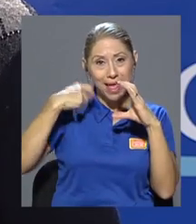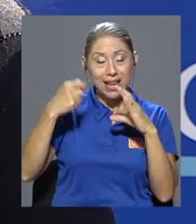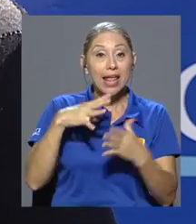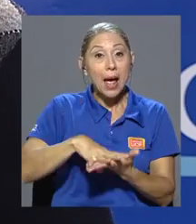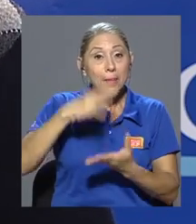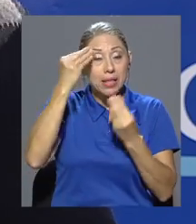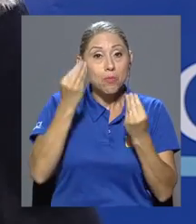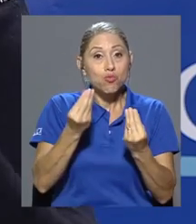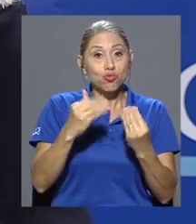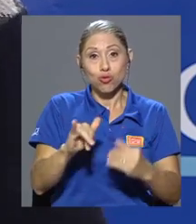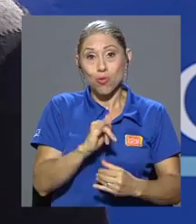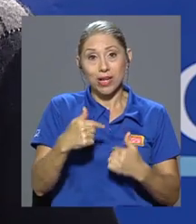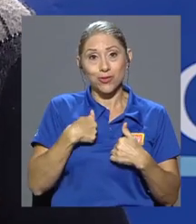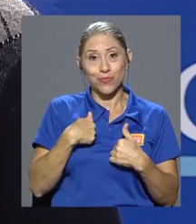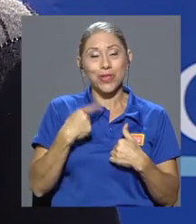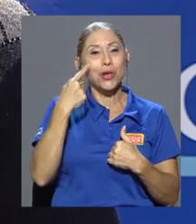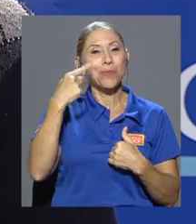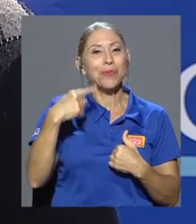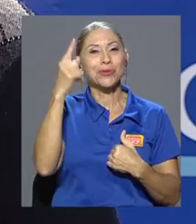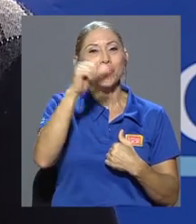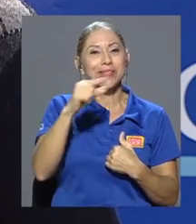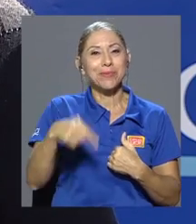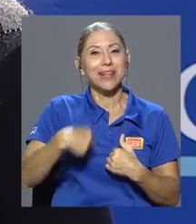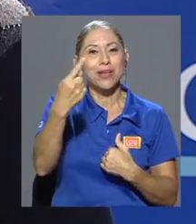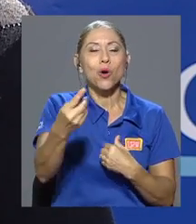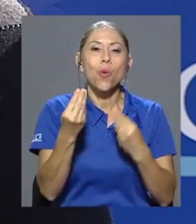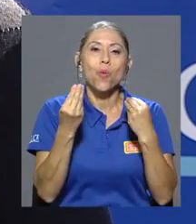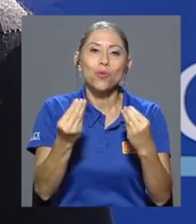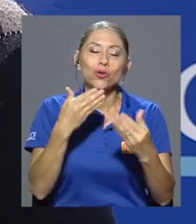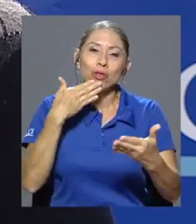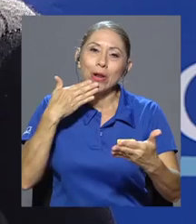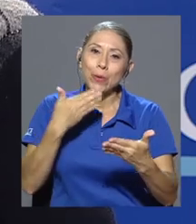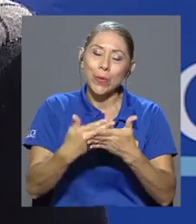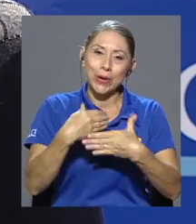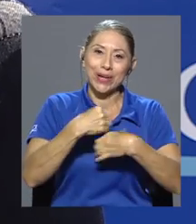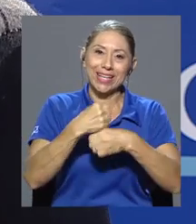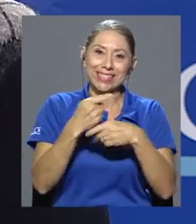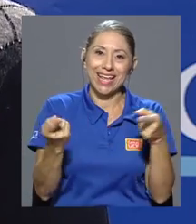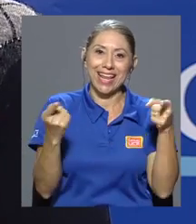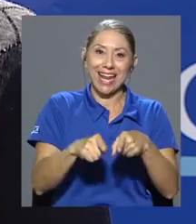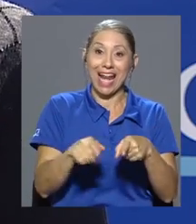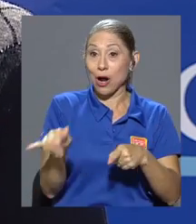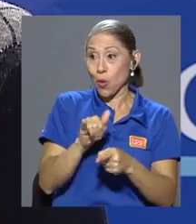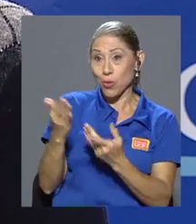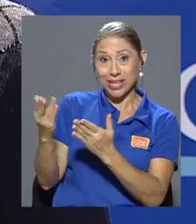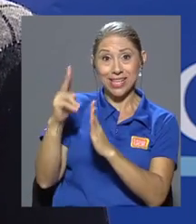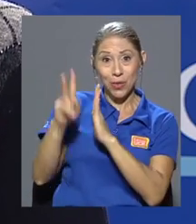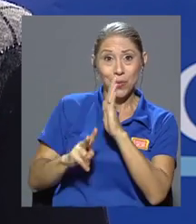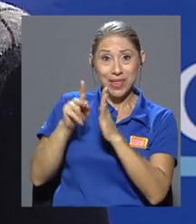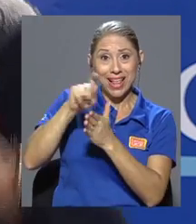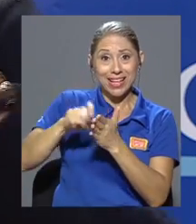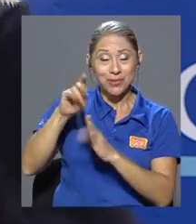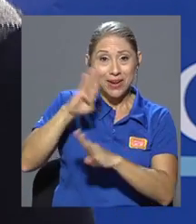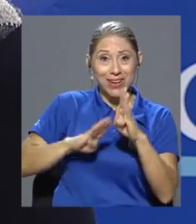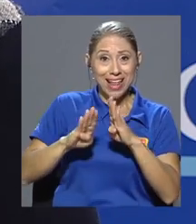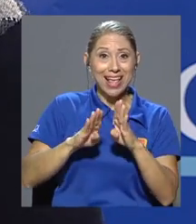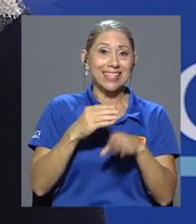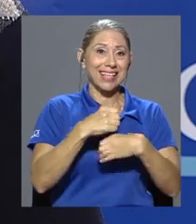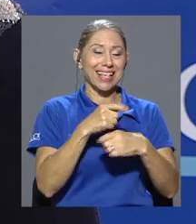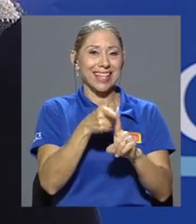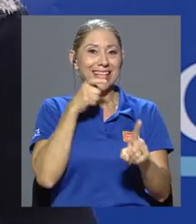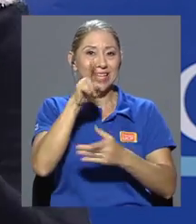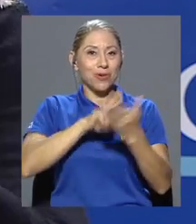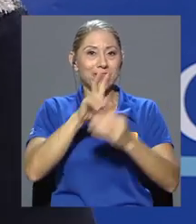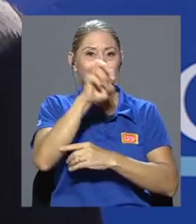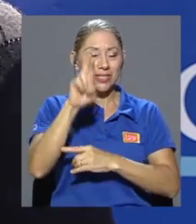mucho como aprendí yo. Y nos vemos a la vuelta de una semana con mucho de lo bueno que se genera como este documental de la Escuela de Biología desde la